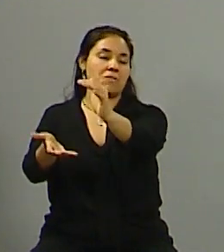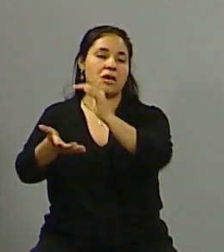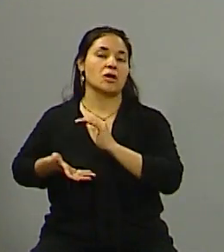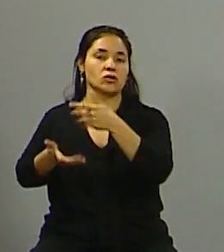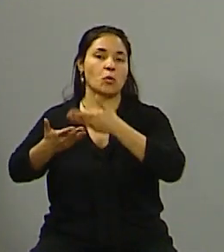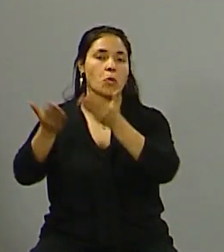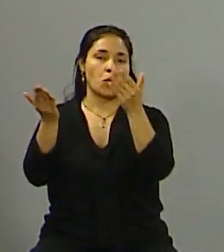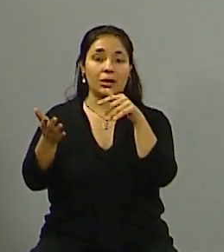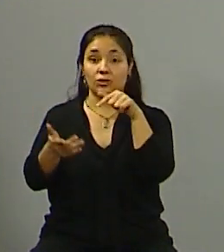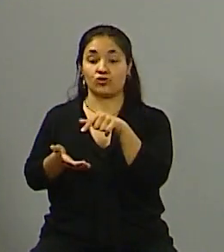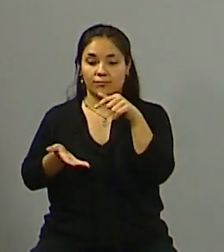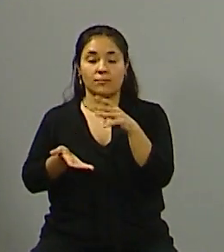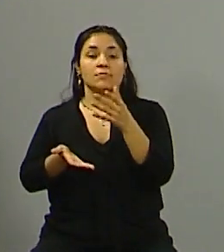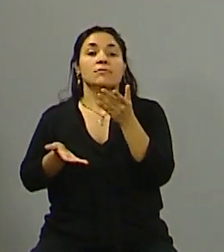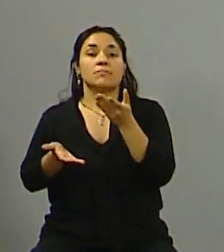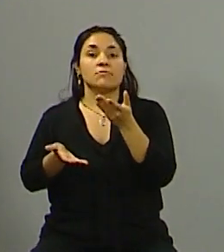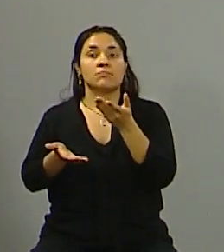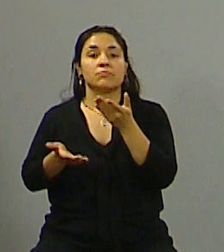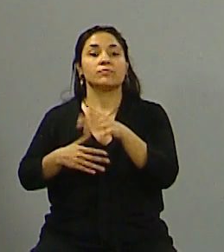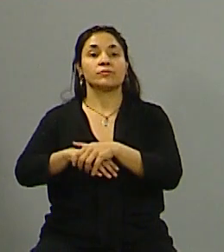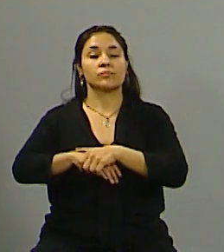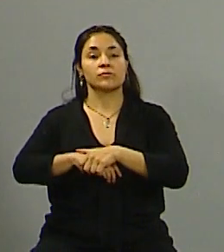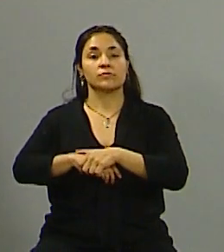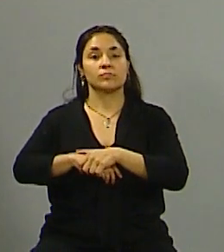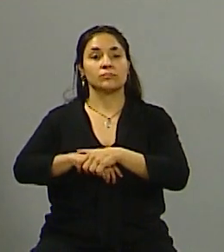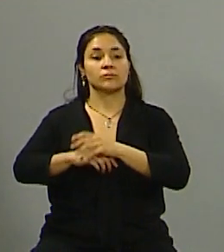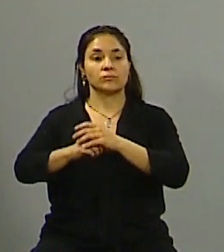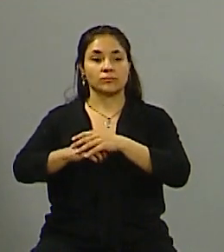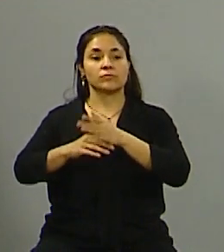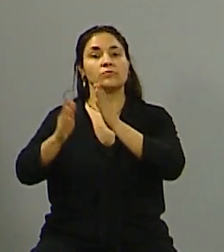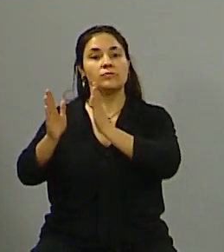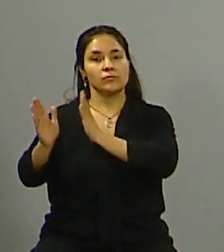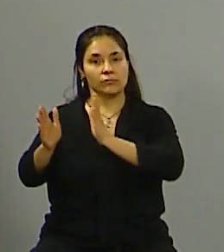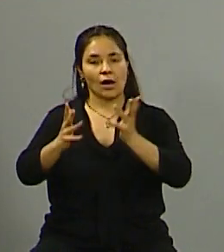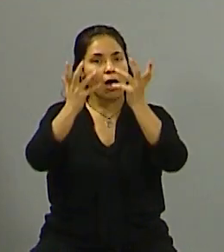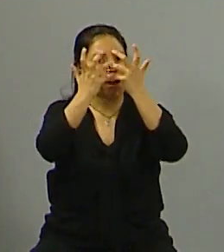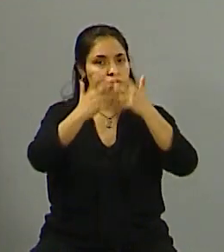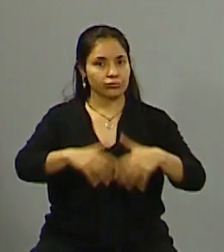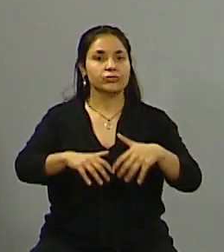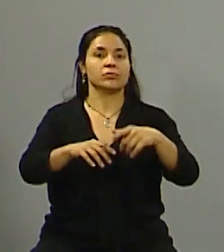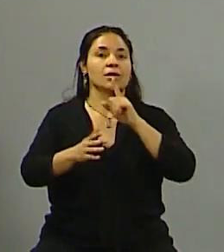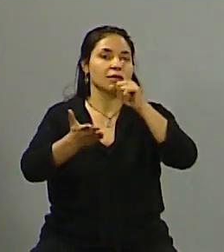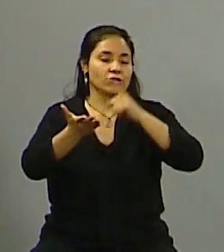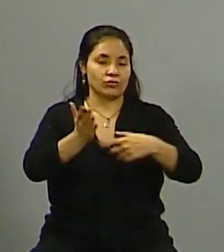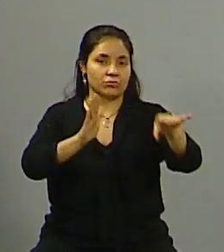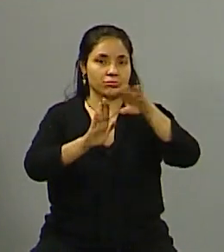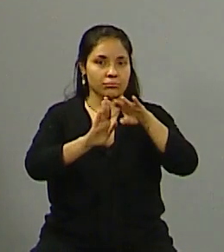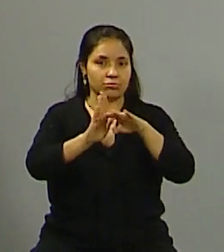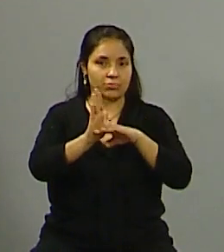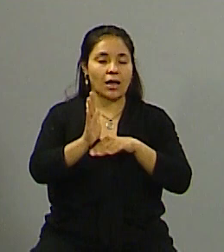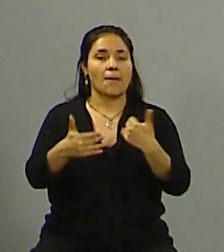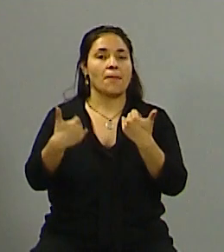de manera sistémica es decir de manera automática por resolución un